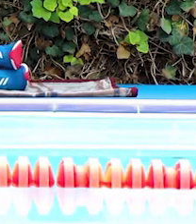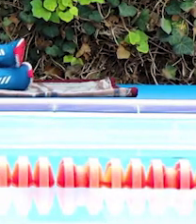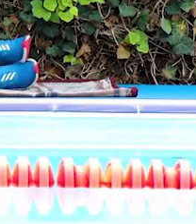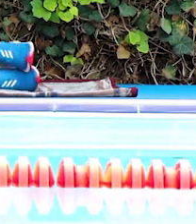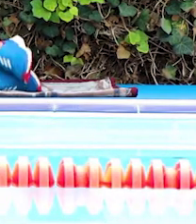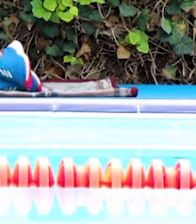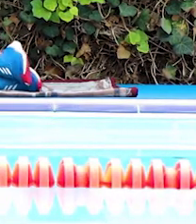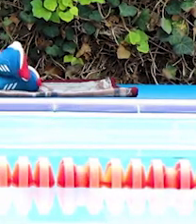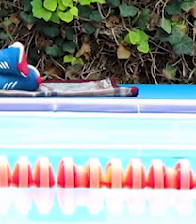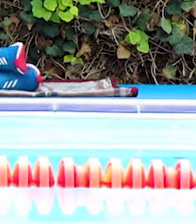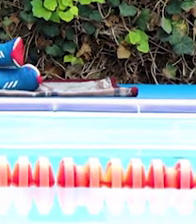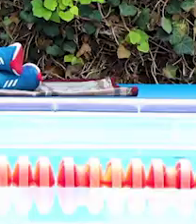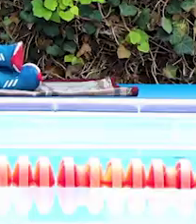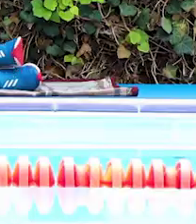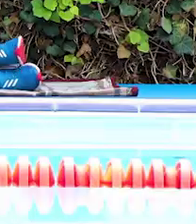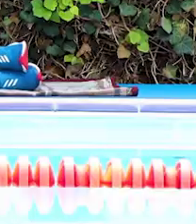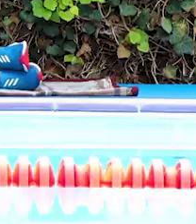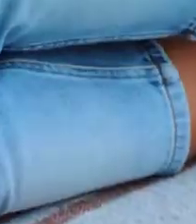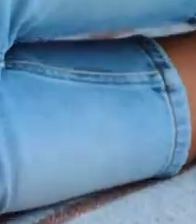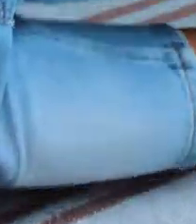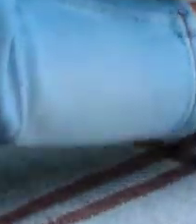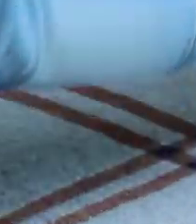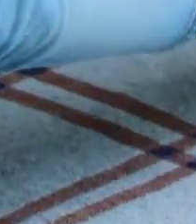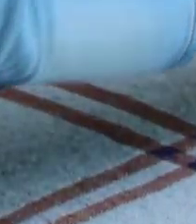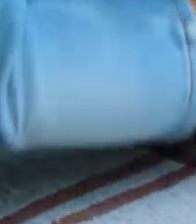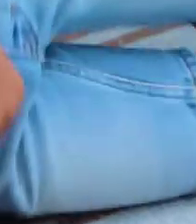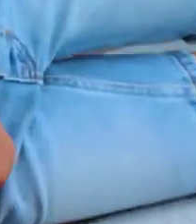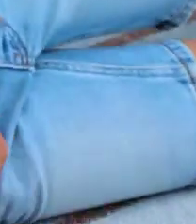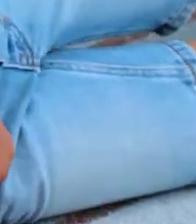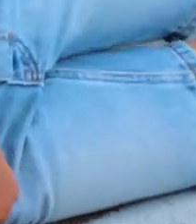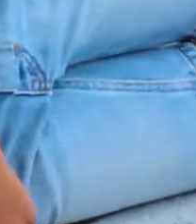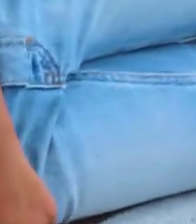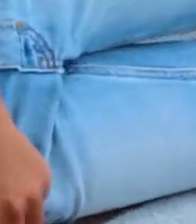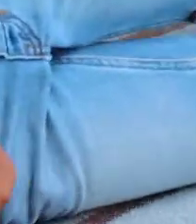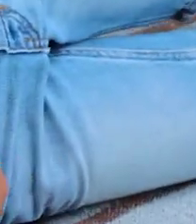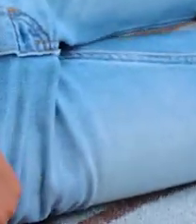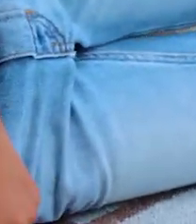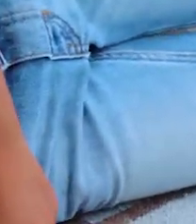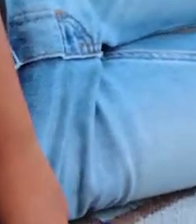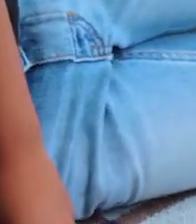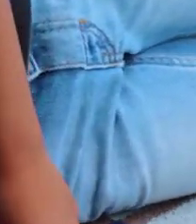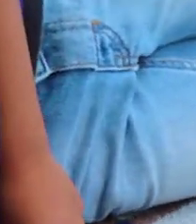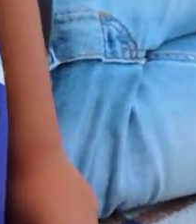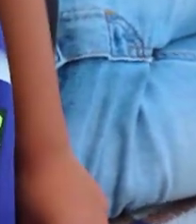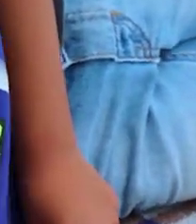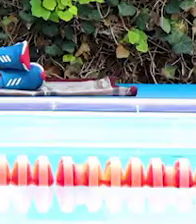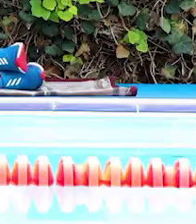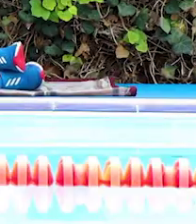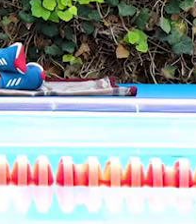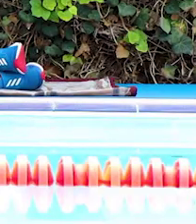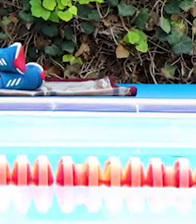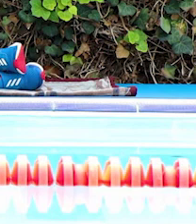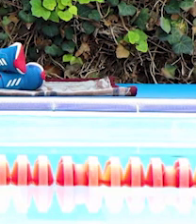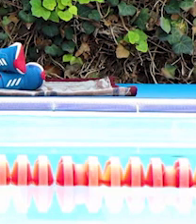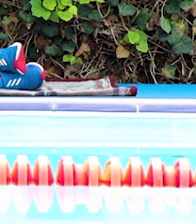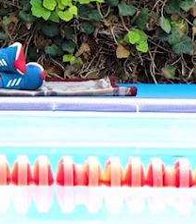Dos. Tres. Respiramos. Exhalamos.